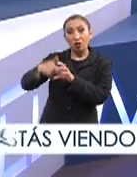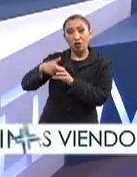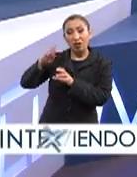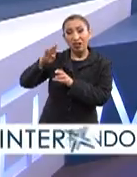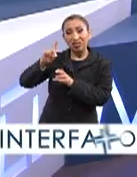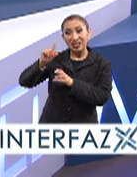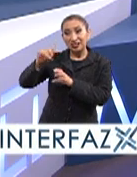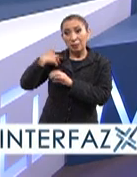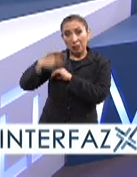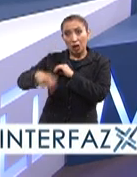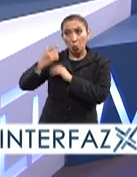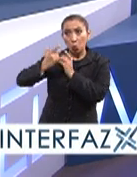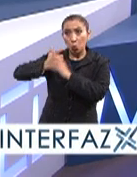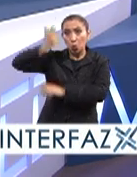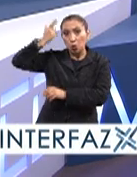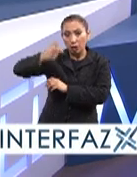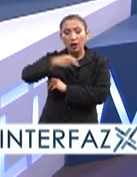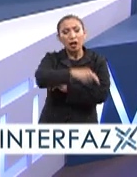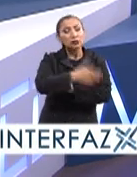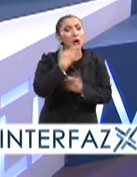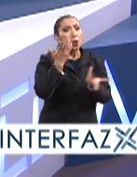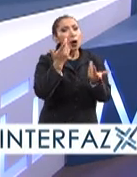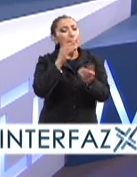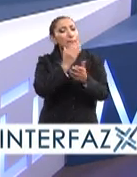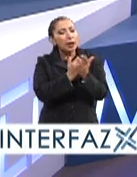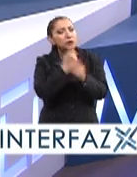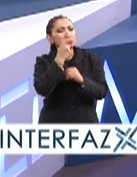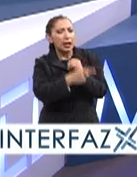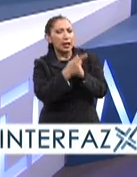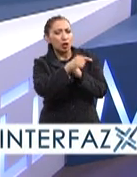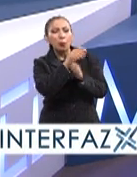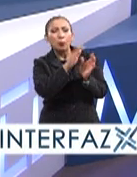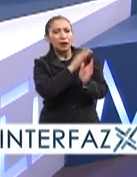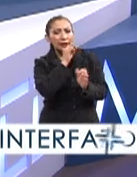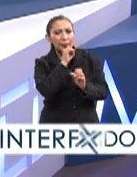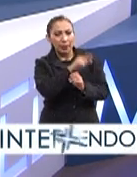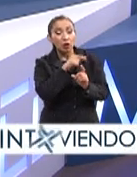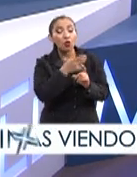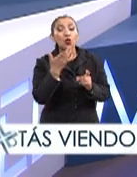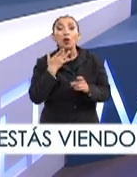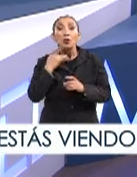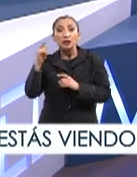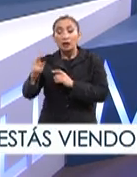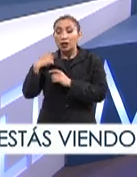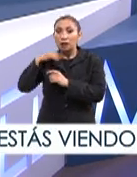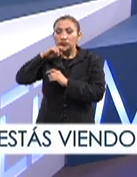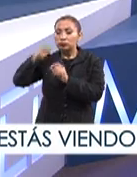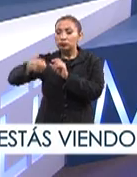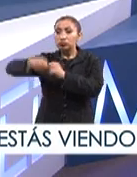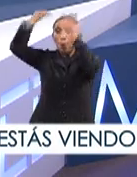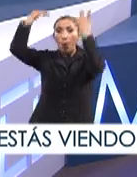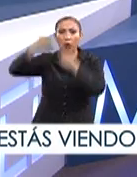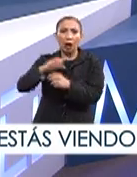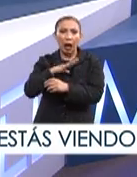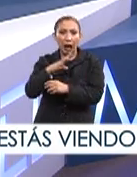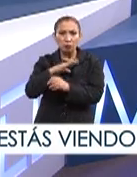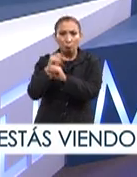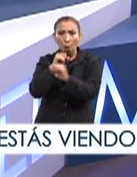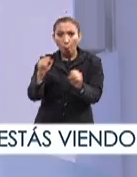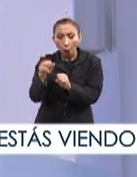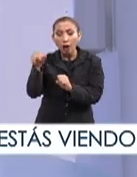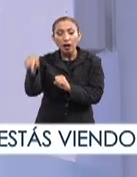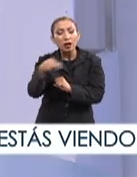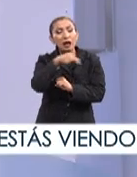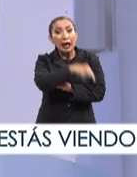es mucho menos riesgoso su manejo. Una de las características principales de un combustible es su inflamabilidad. Entonces,